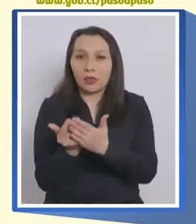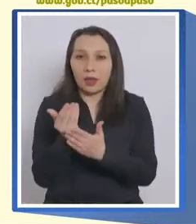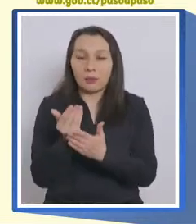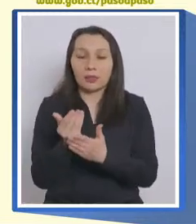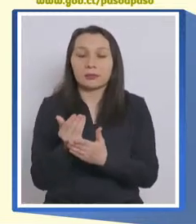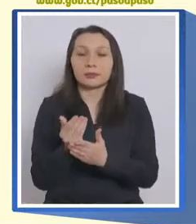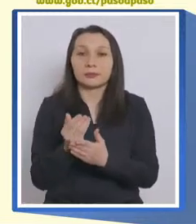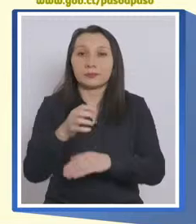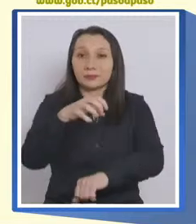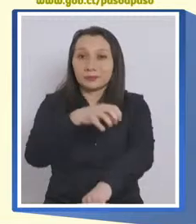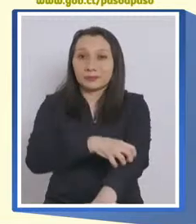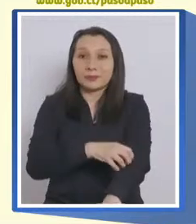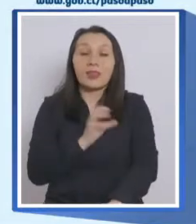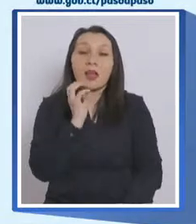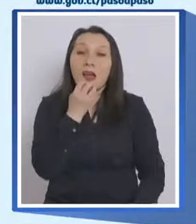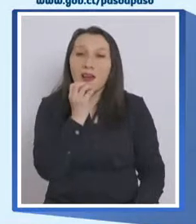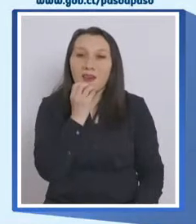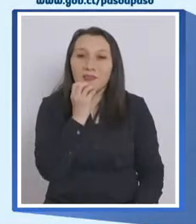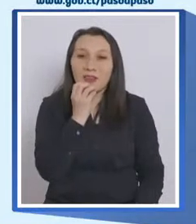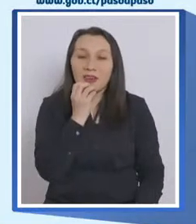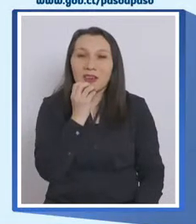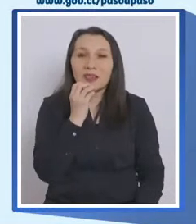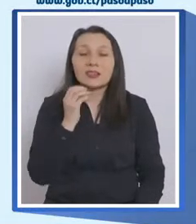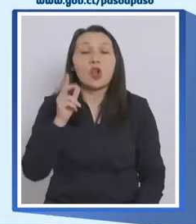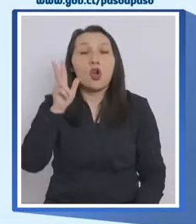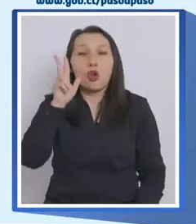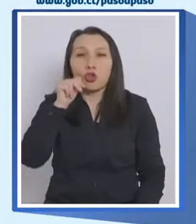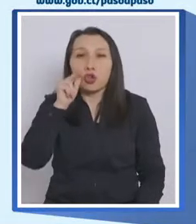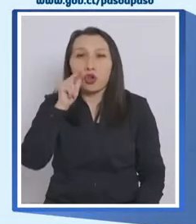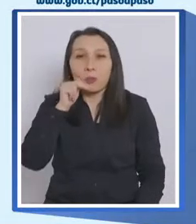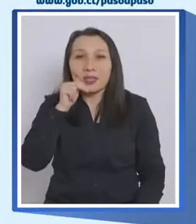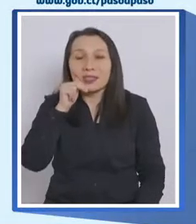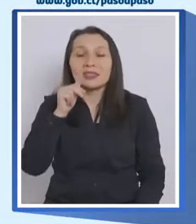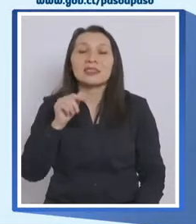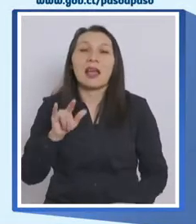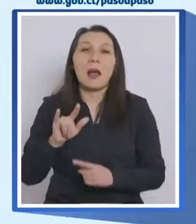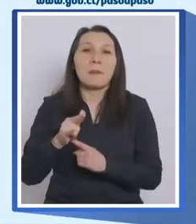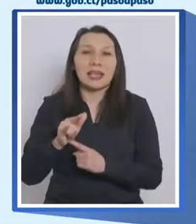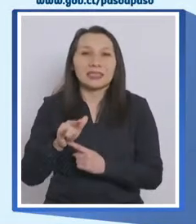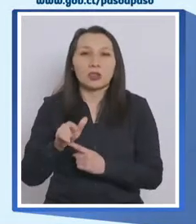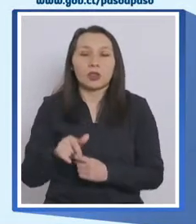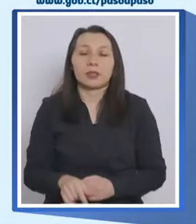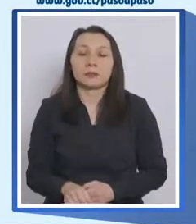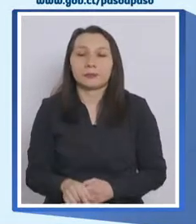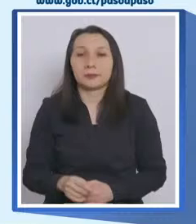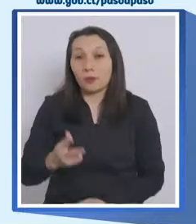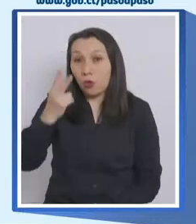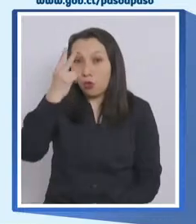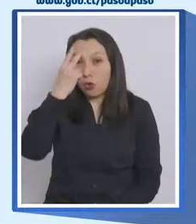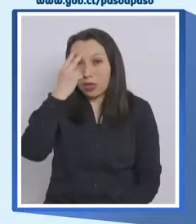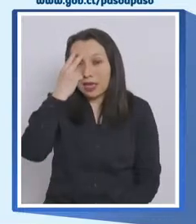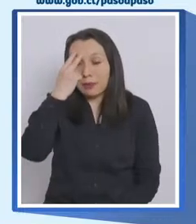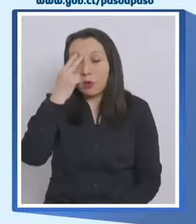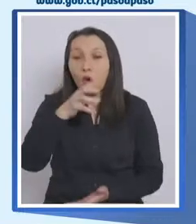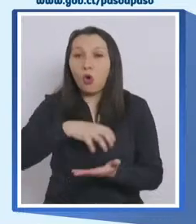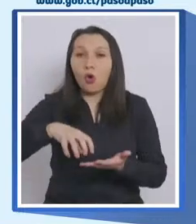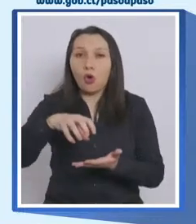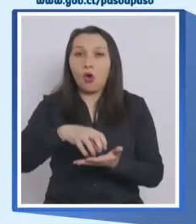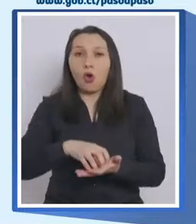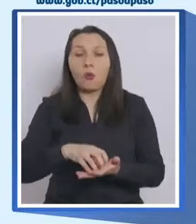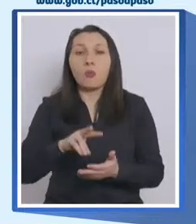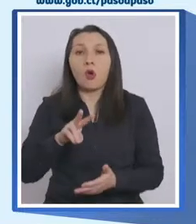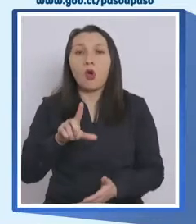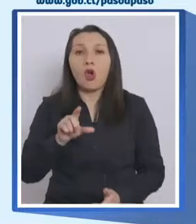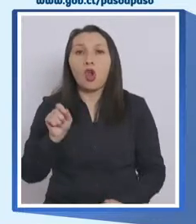en la región de Antofagasta, Tocopilla y Mejillones, en la región de Coquimbo, la comuna de Los